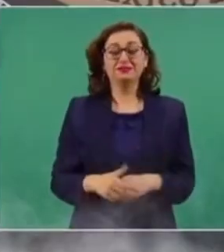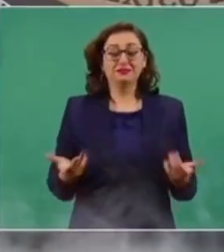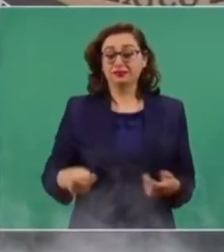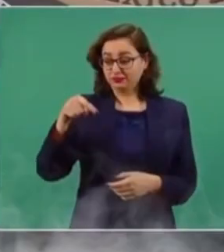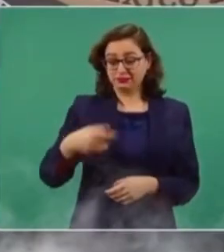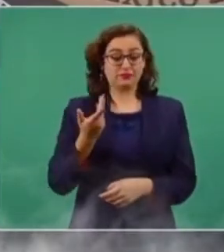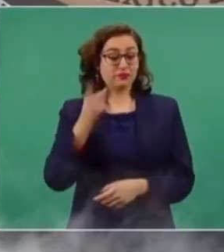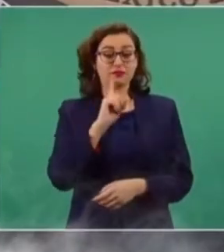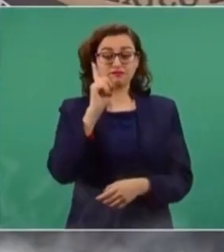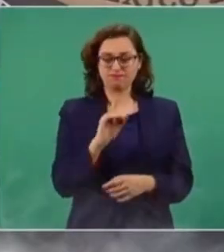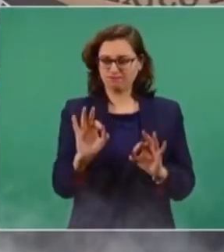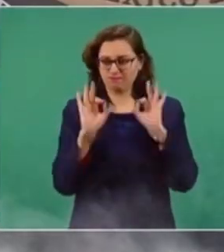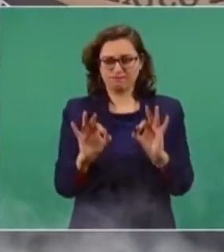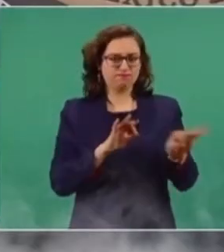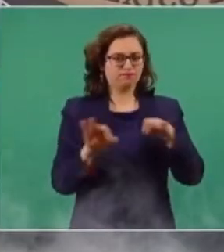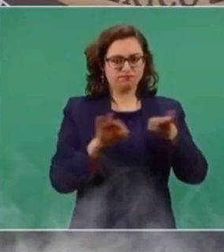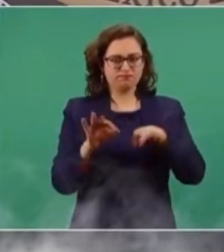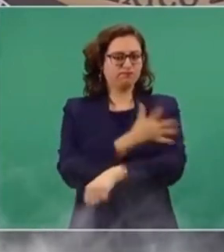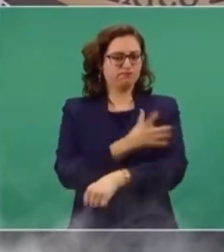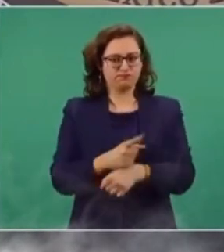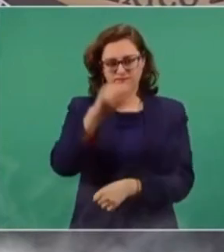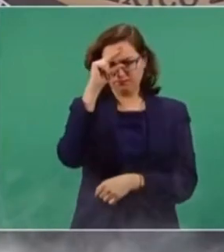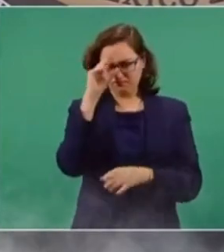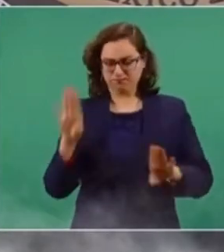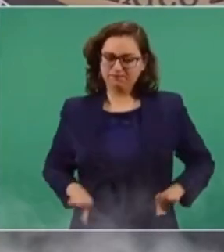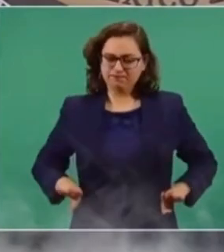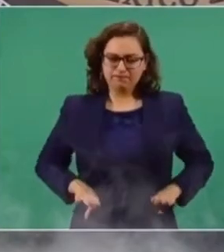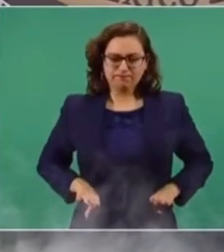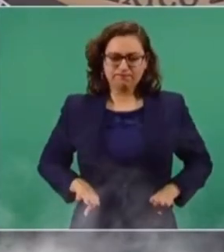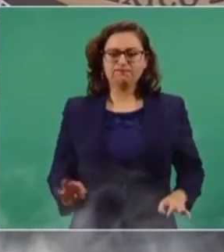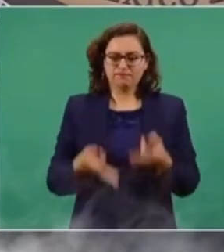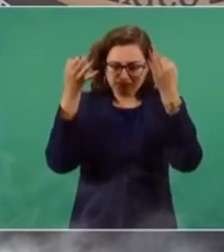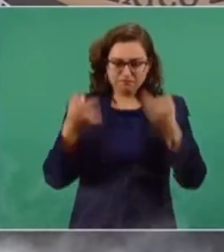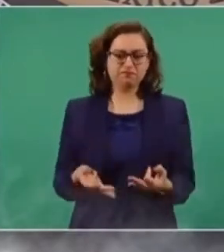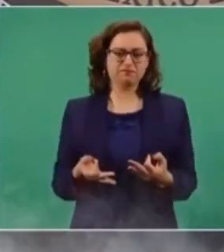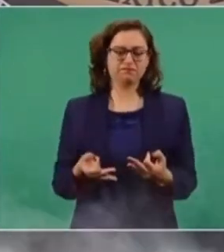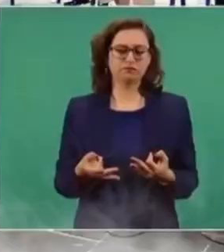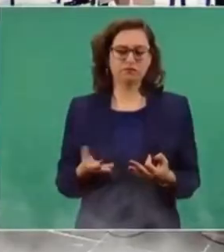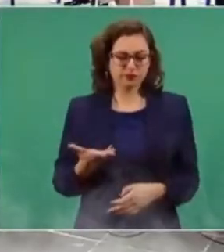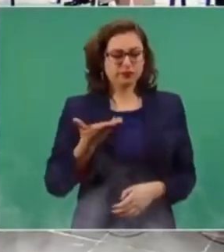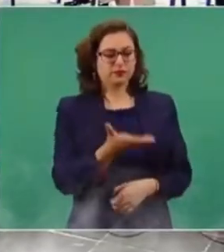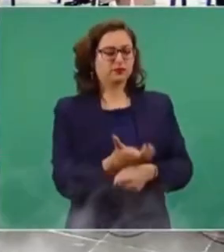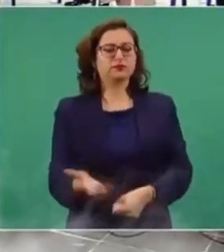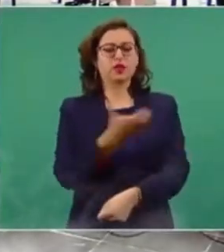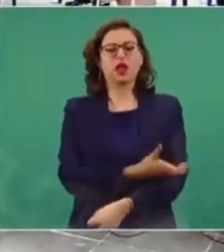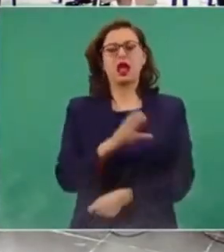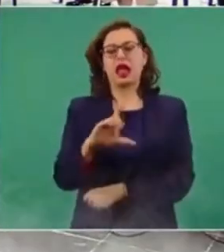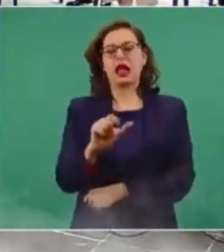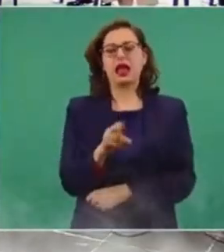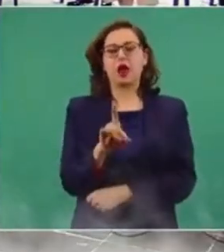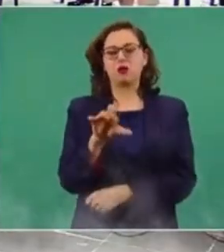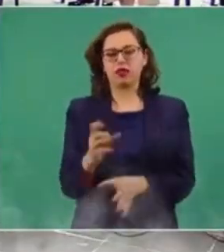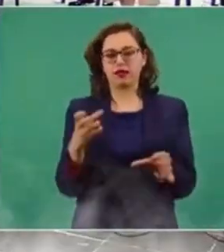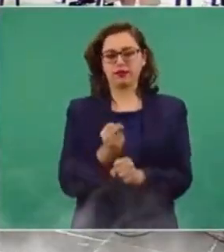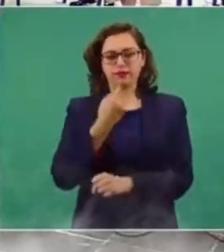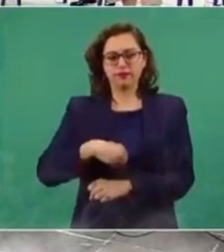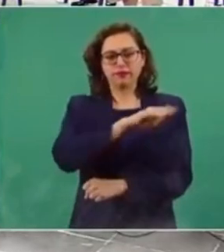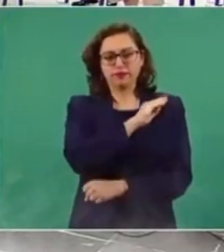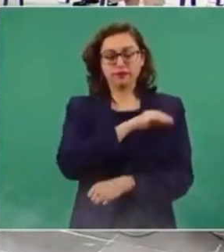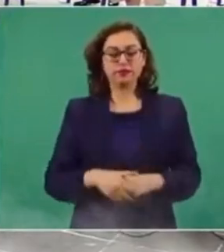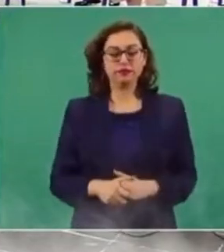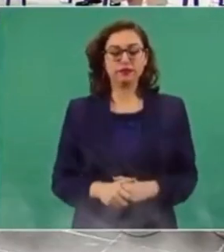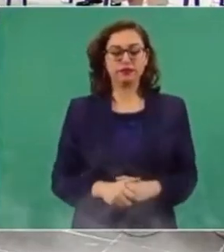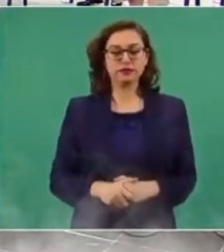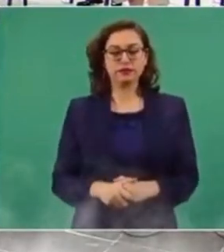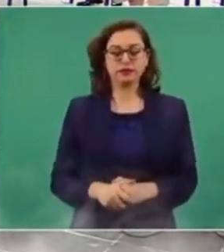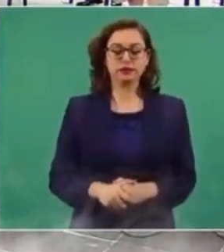trabajadora, honesta, inteligente y de profundas convicciones humanitarias. Me refiero a la compañera Claudia Sheinbaum. No podría dejar